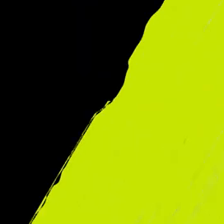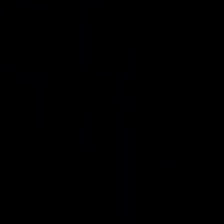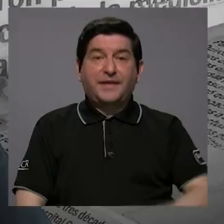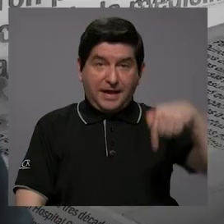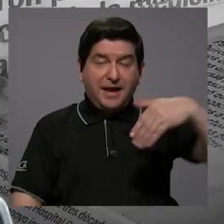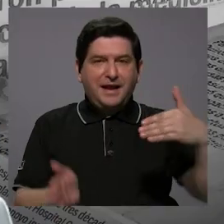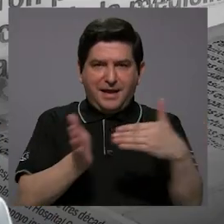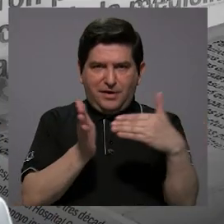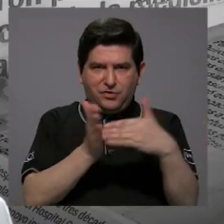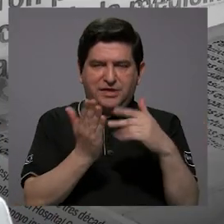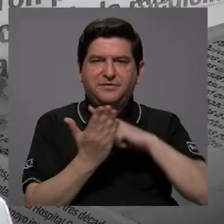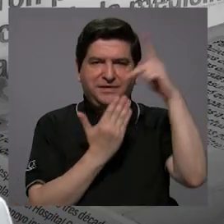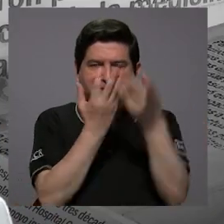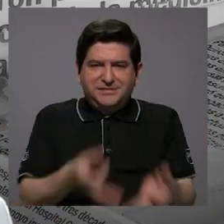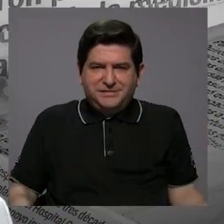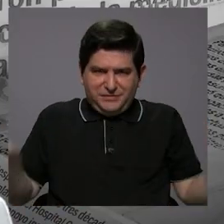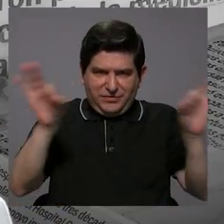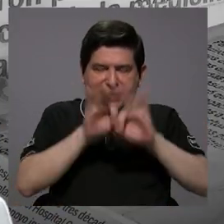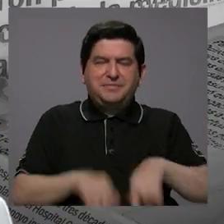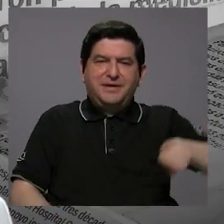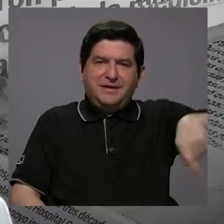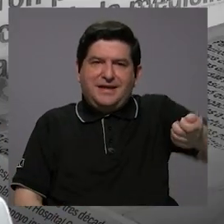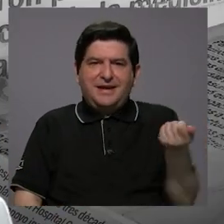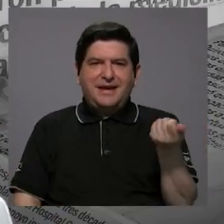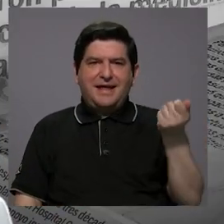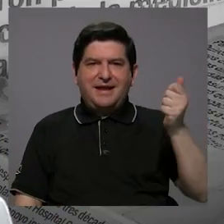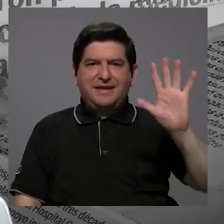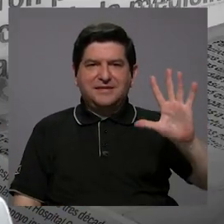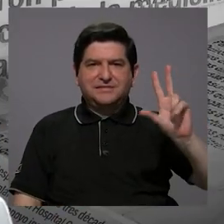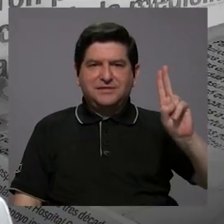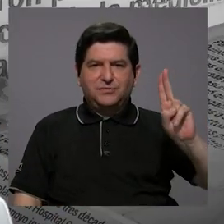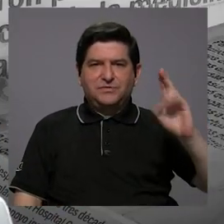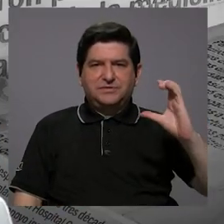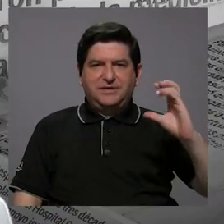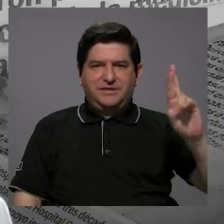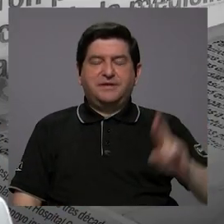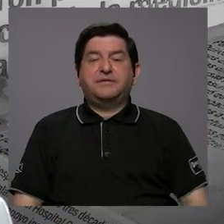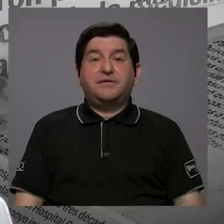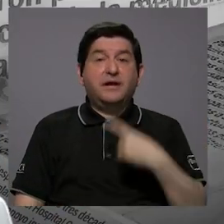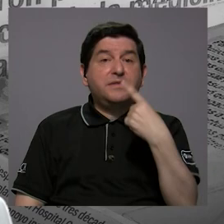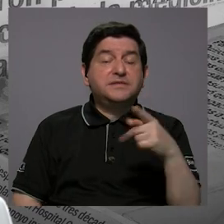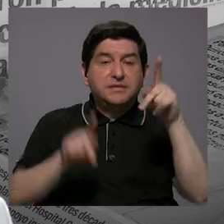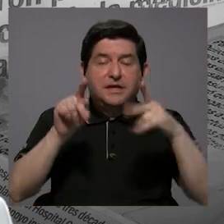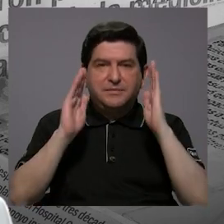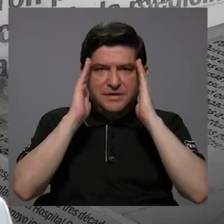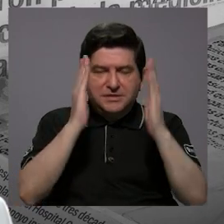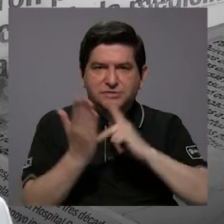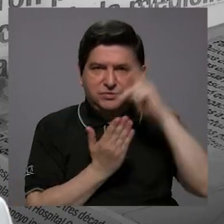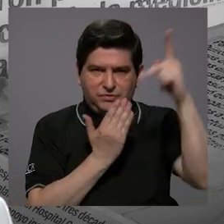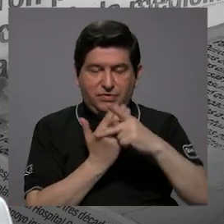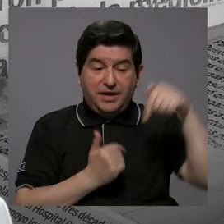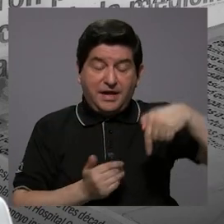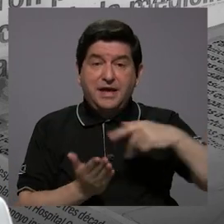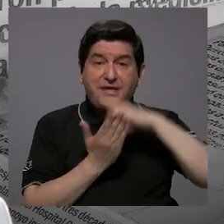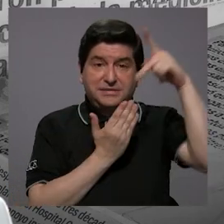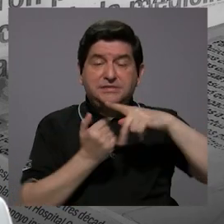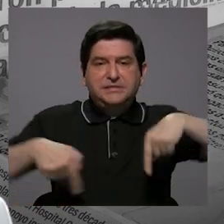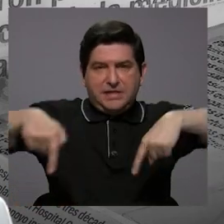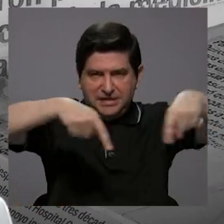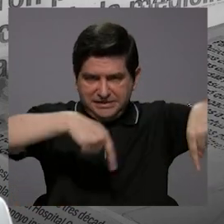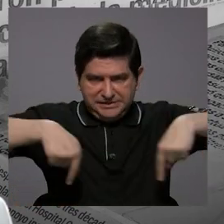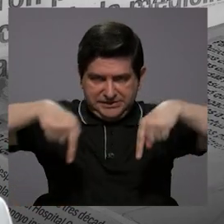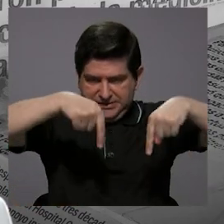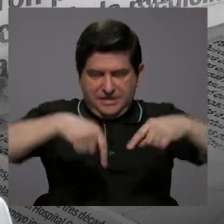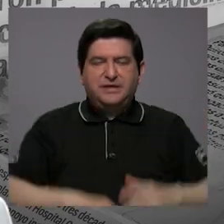Estamos de regreso con lo que importa aquí por Canal 15 UCR. Queremos decirle a la audiencia que este programa fue grabado,